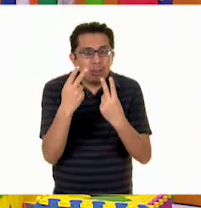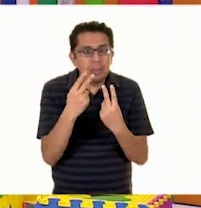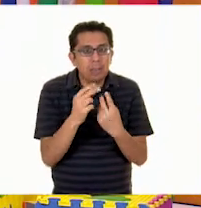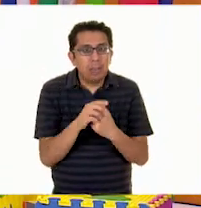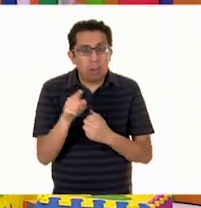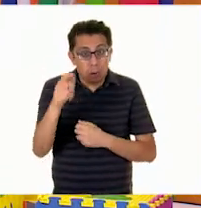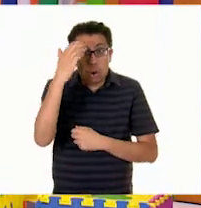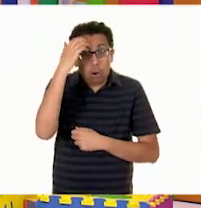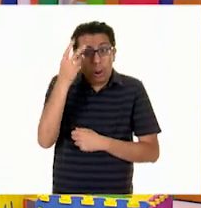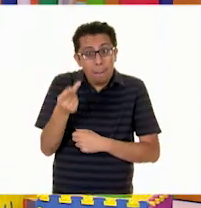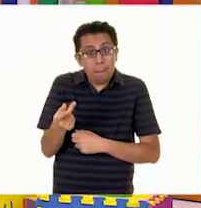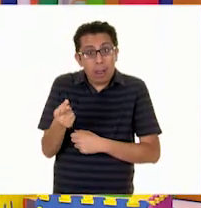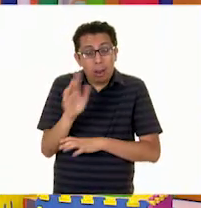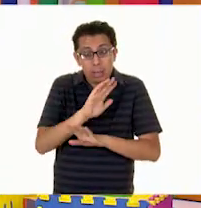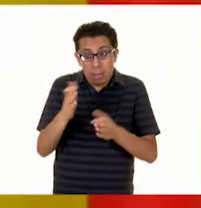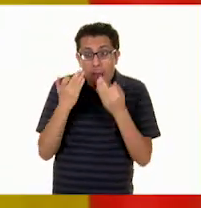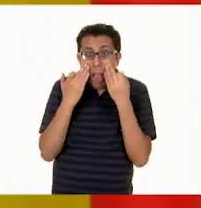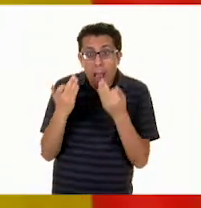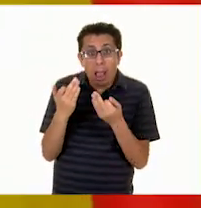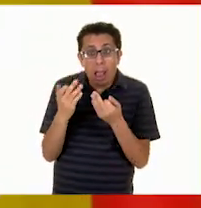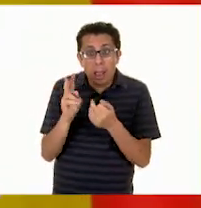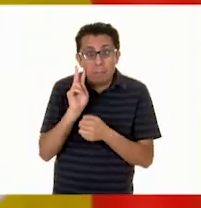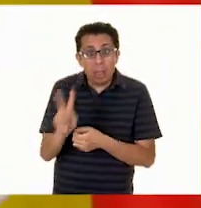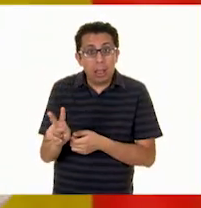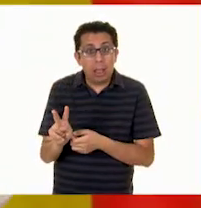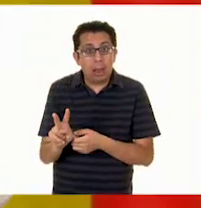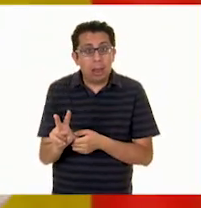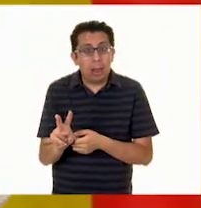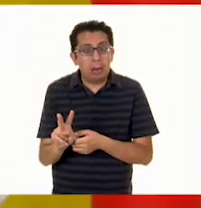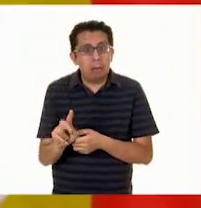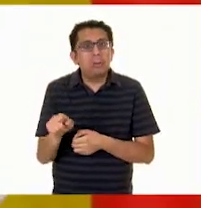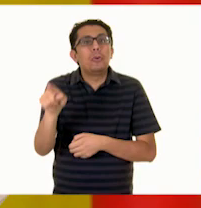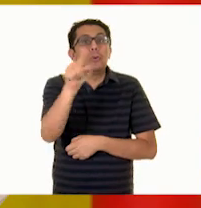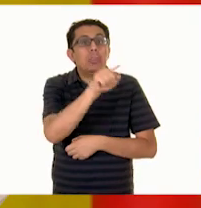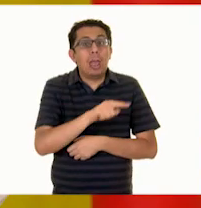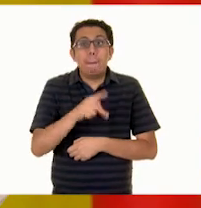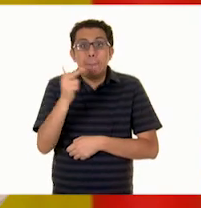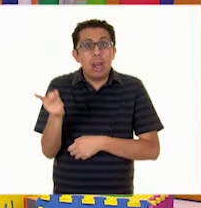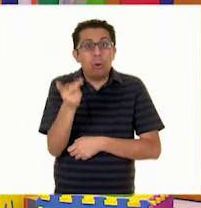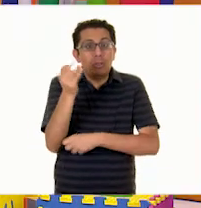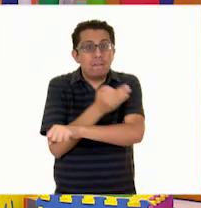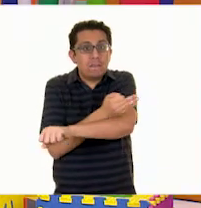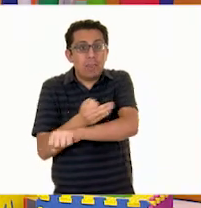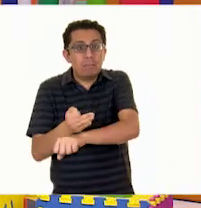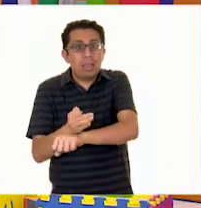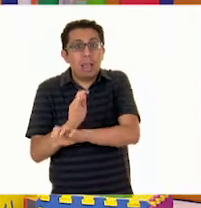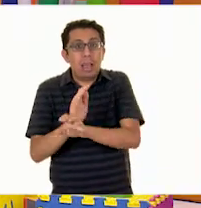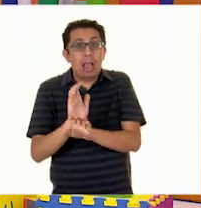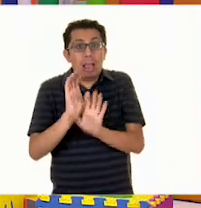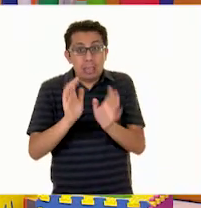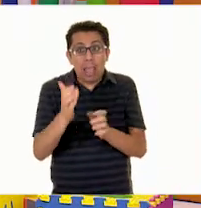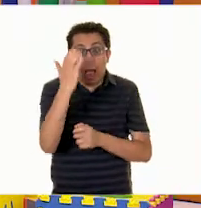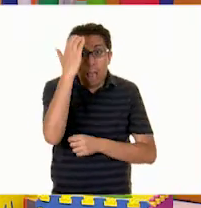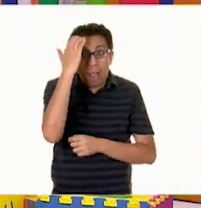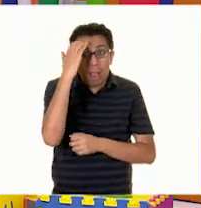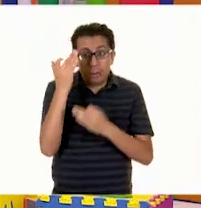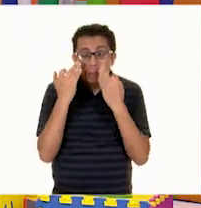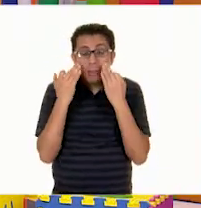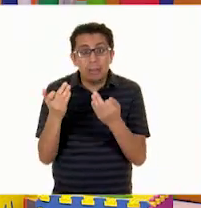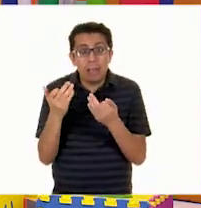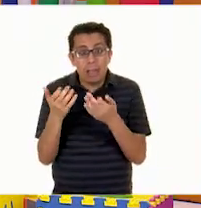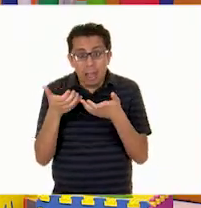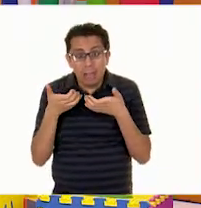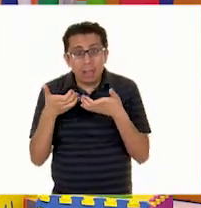xolos cuincles? ¿Los han visto? ¿Qué les parece si le preguntan a su familia si los conoce, si los han visto,